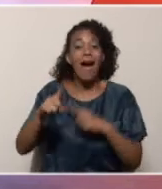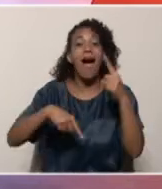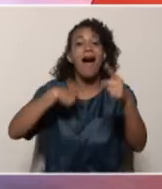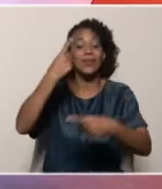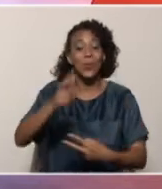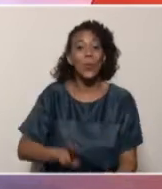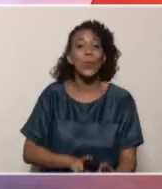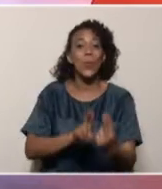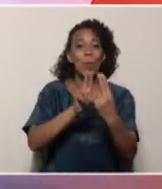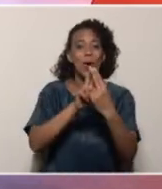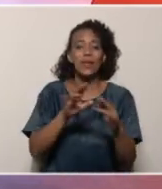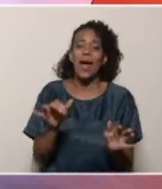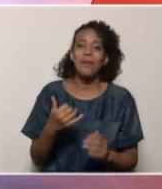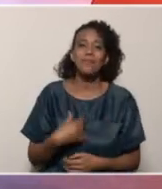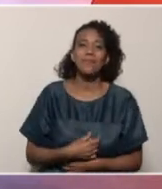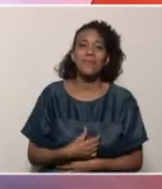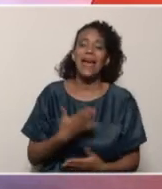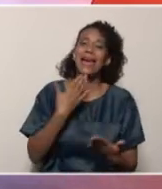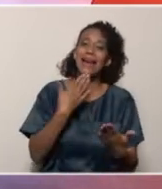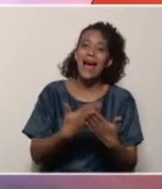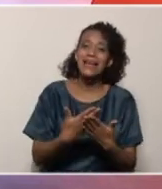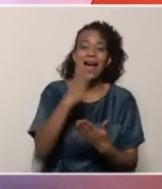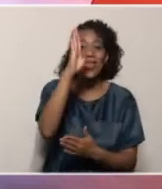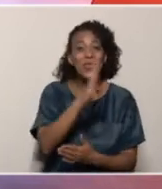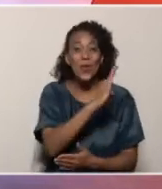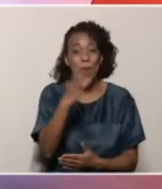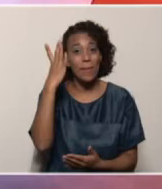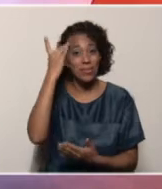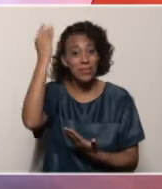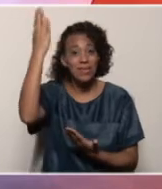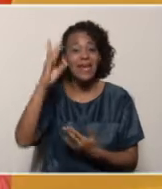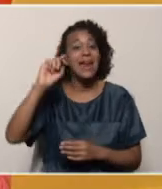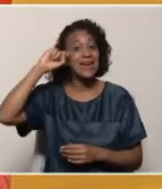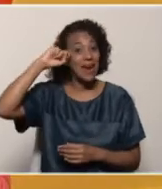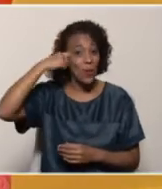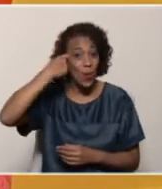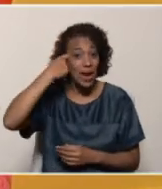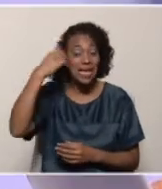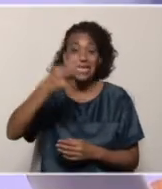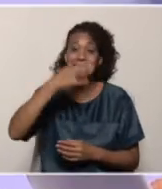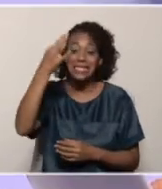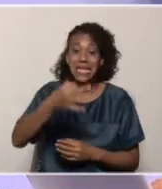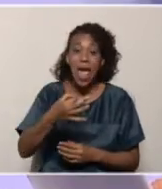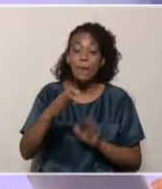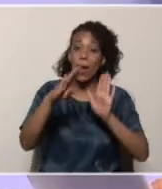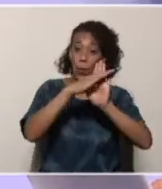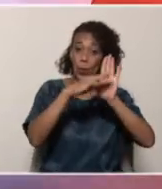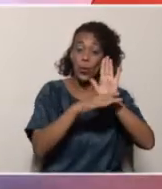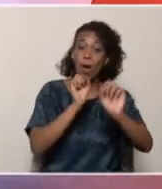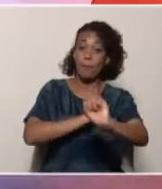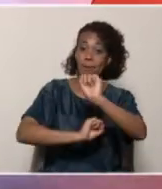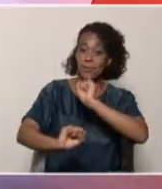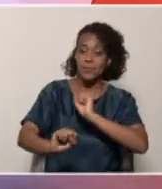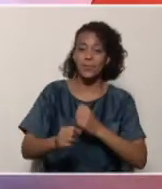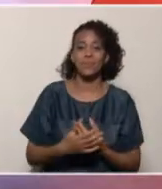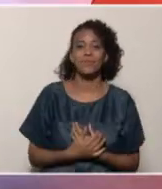un próximo encuentro muchachos. Igualmente, que estén muy bien, que Dios les bendiga y recuerden, siempre manteniendo las medidas de prevención.